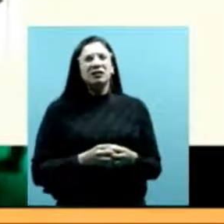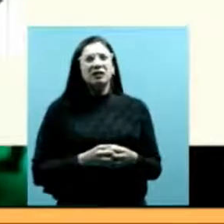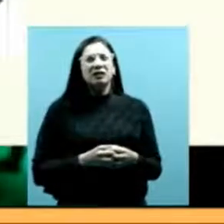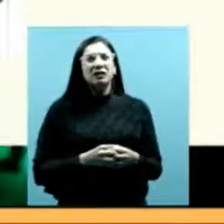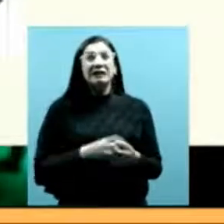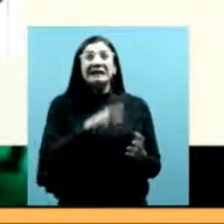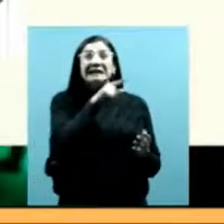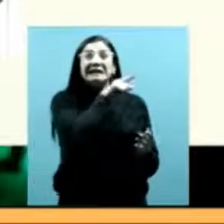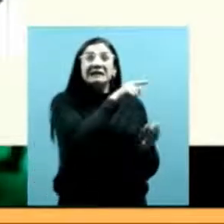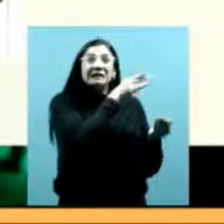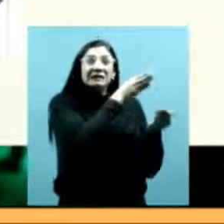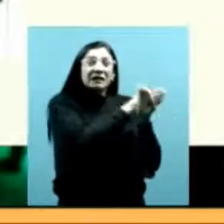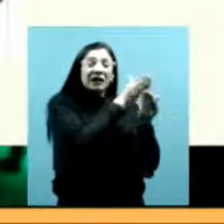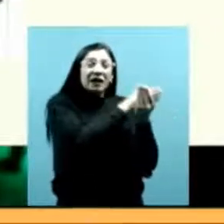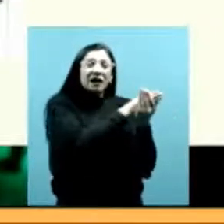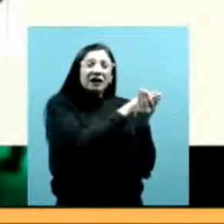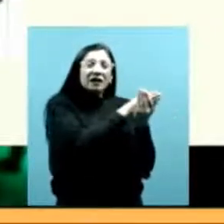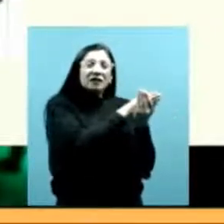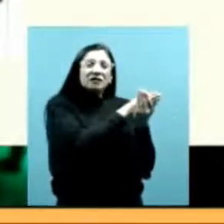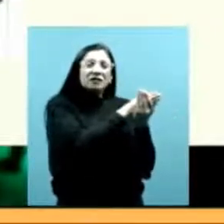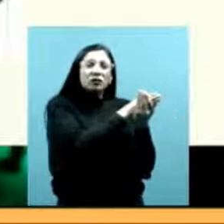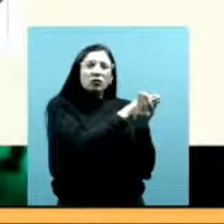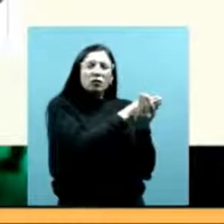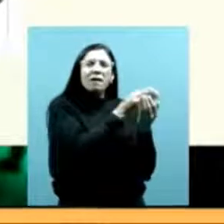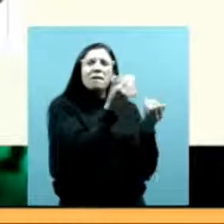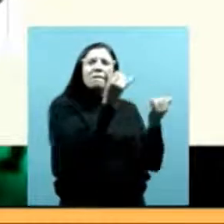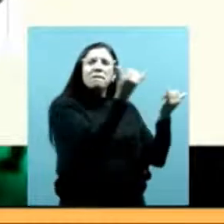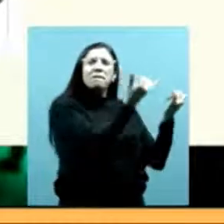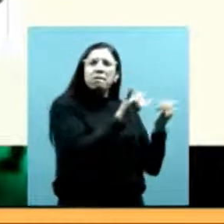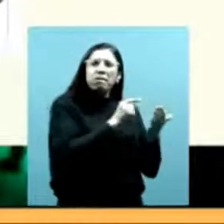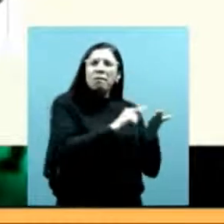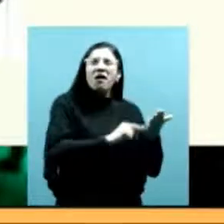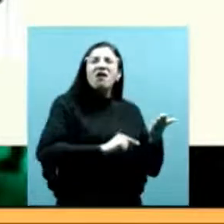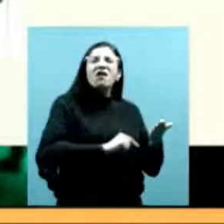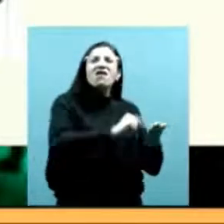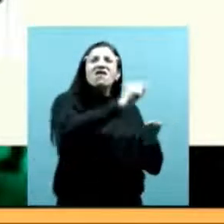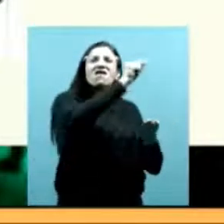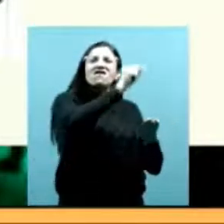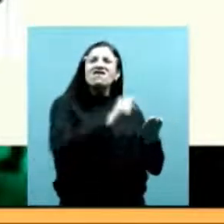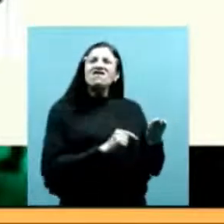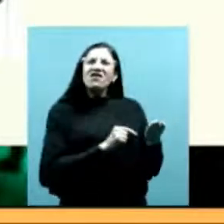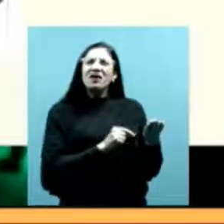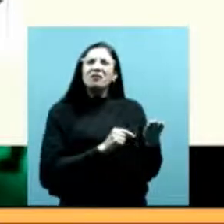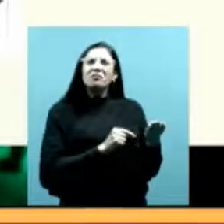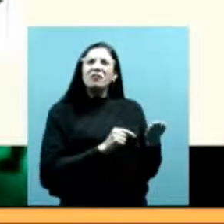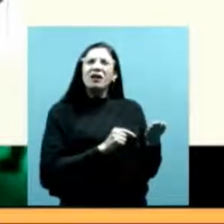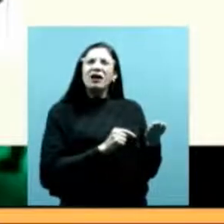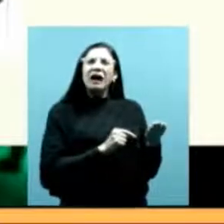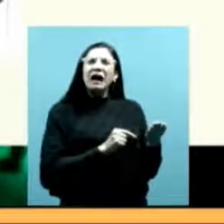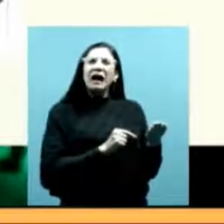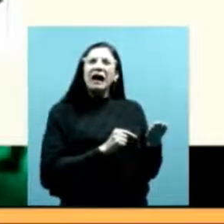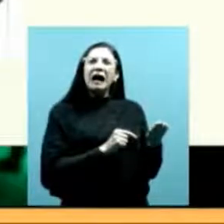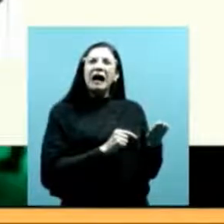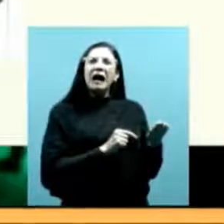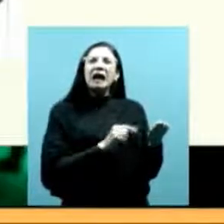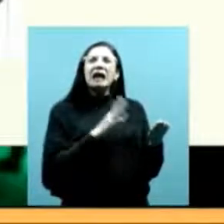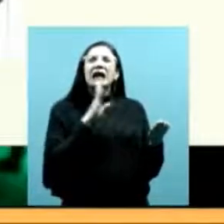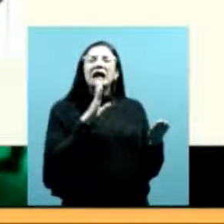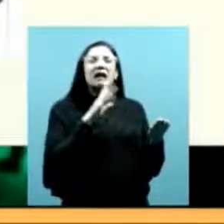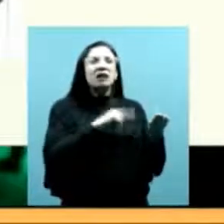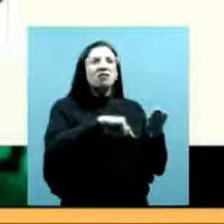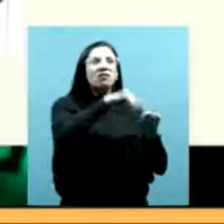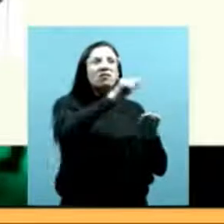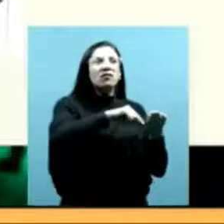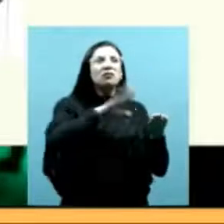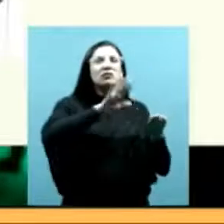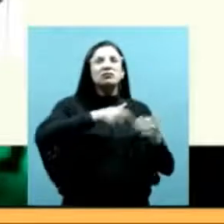archivo aparecen documentos firmados por Juan de Dios pechinian que es de los primeros que llegan después de las campañas militares